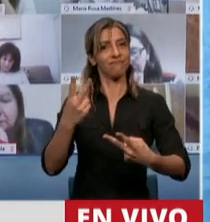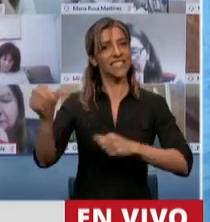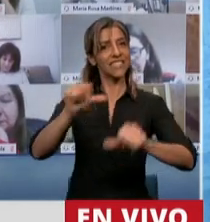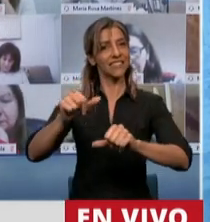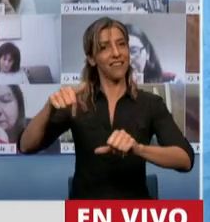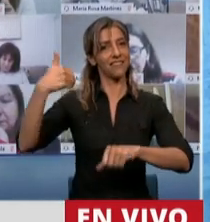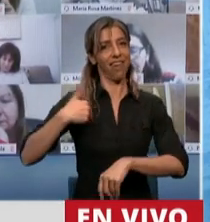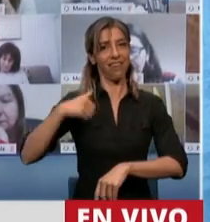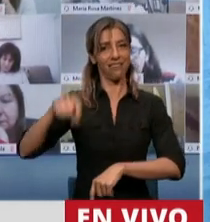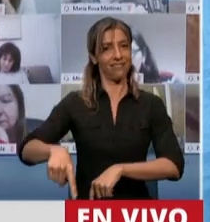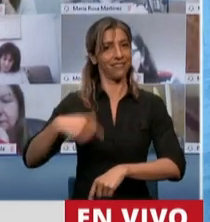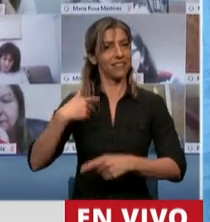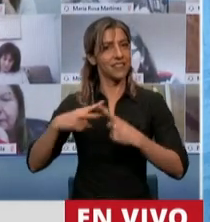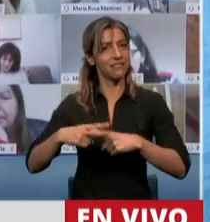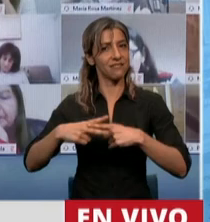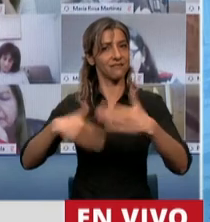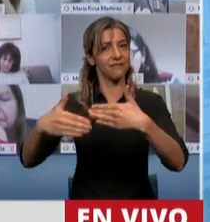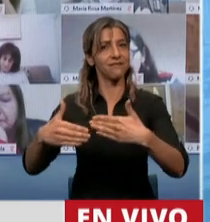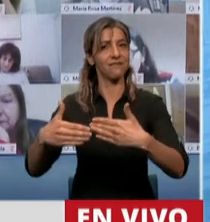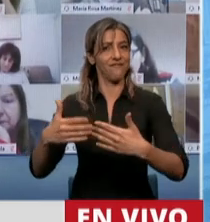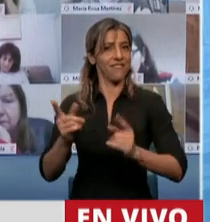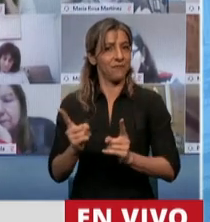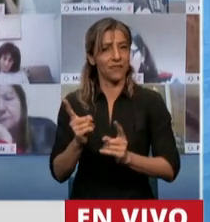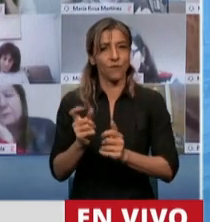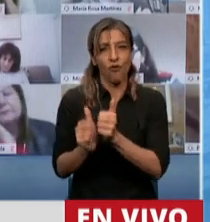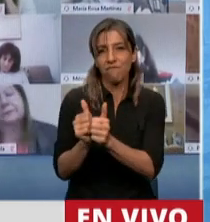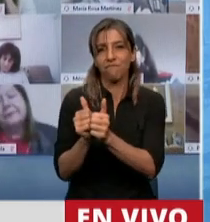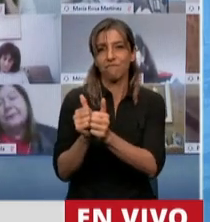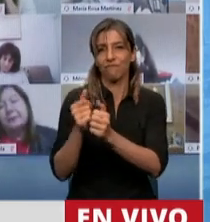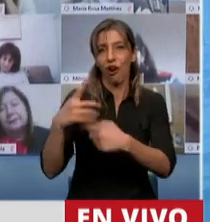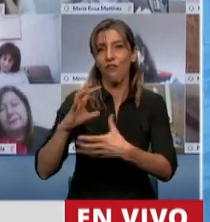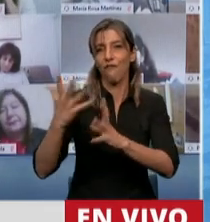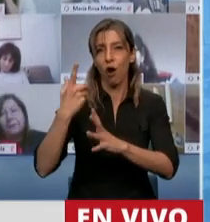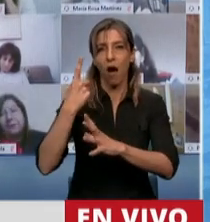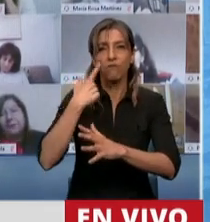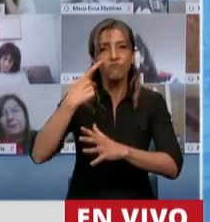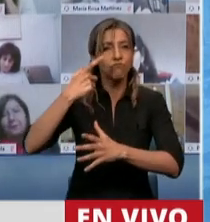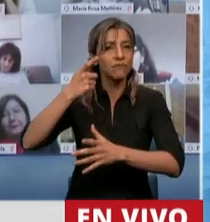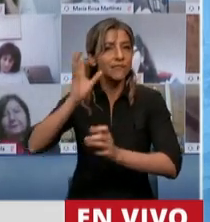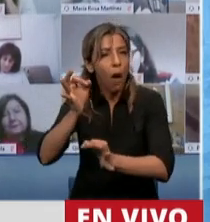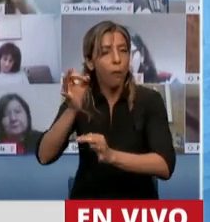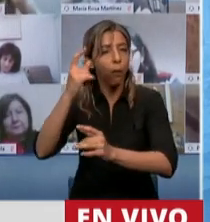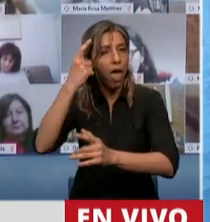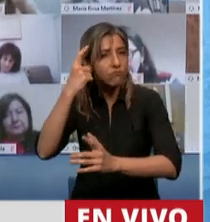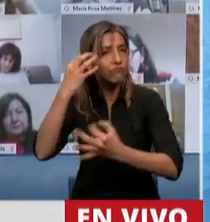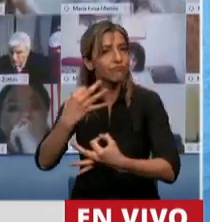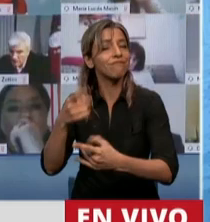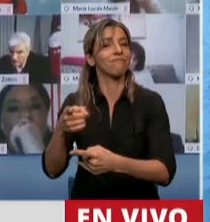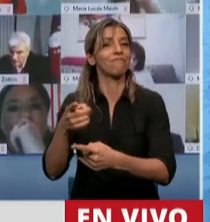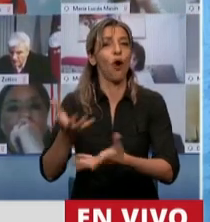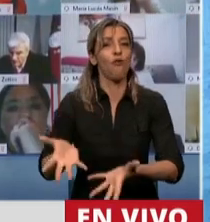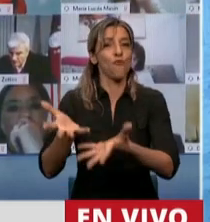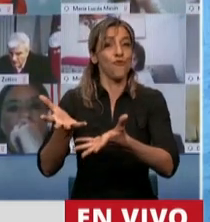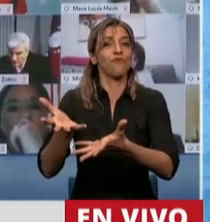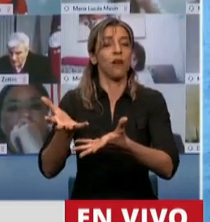argentina, de la industria del conocimiento de Argentina y eso también los pone en una situación incómoda